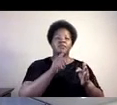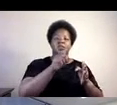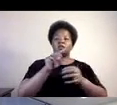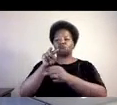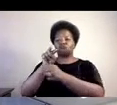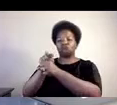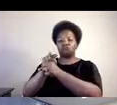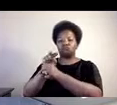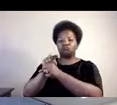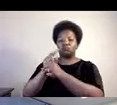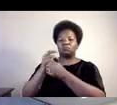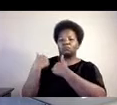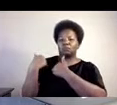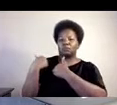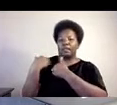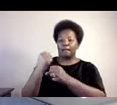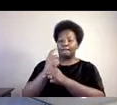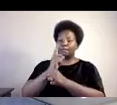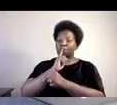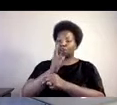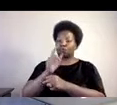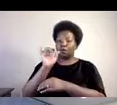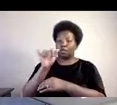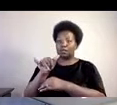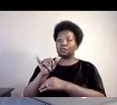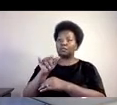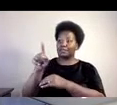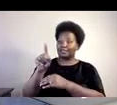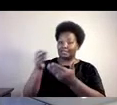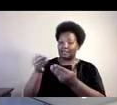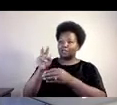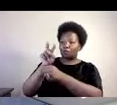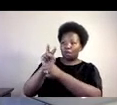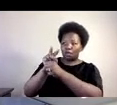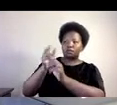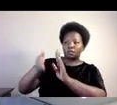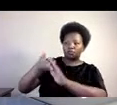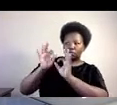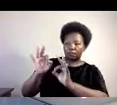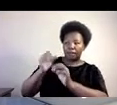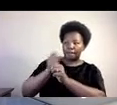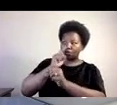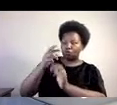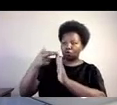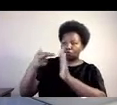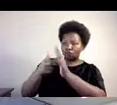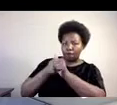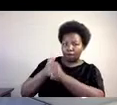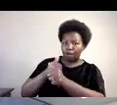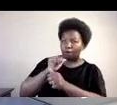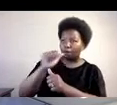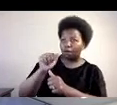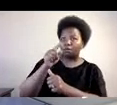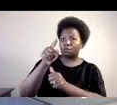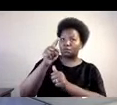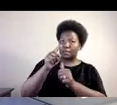son los que tienen que, tenemos que evaluar todas las reglas y monitorear todos los servicios y todas las reglas que estén